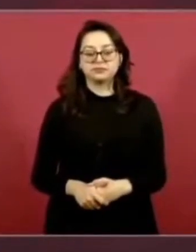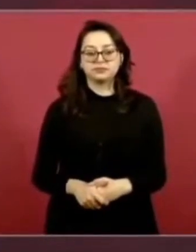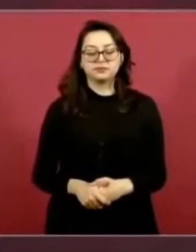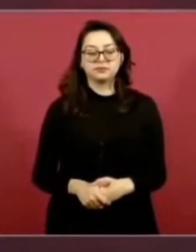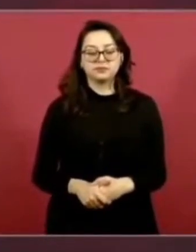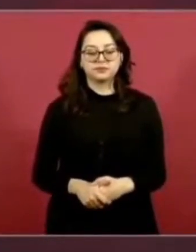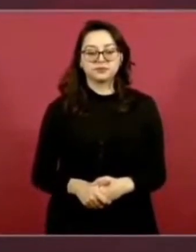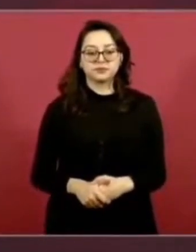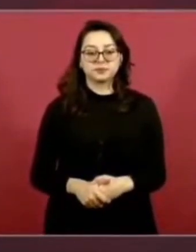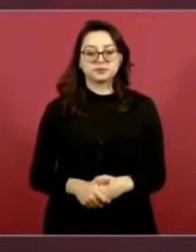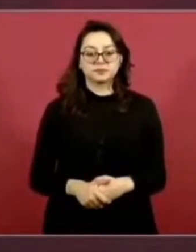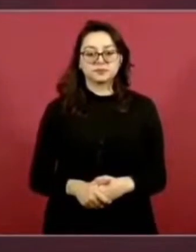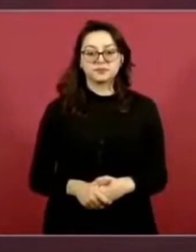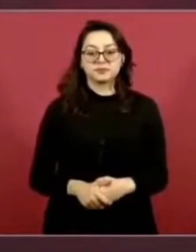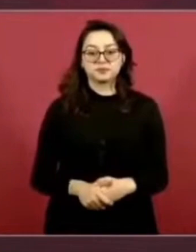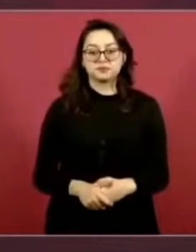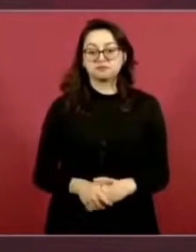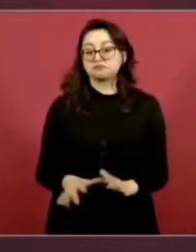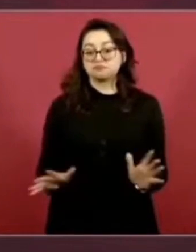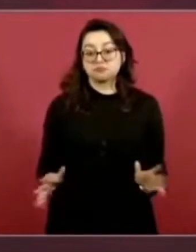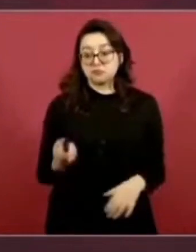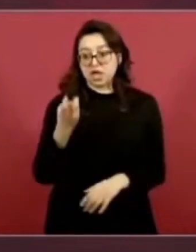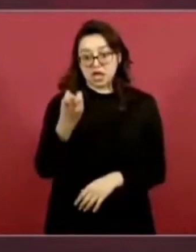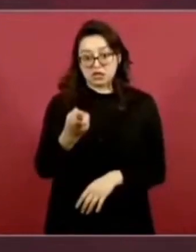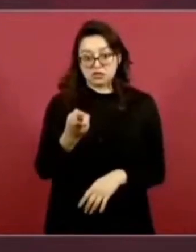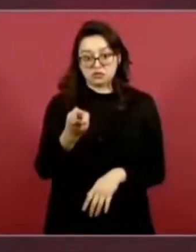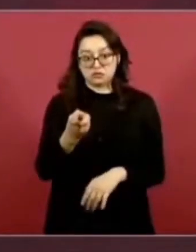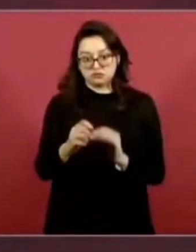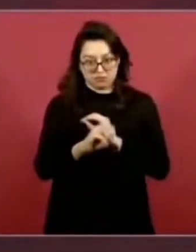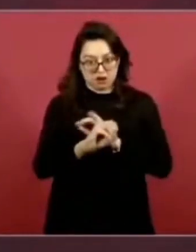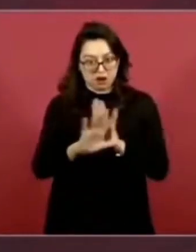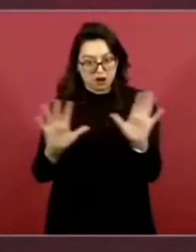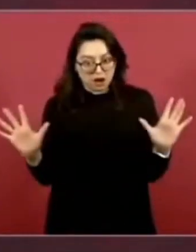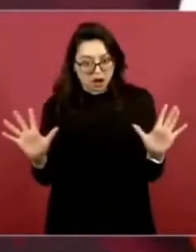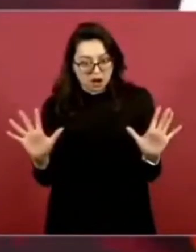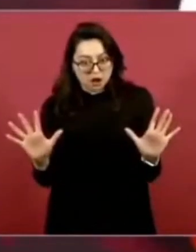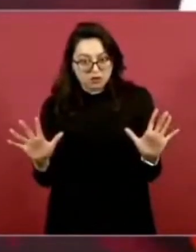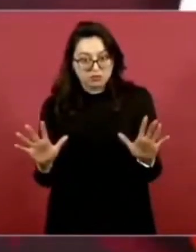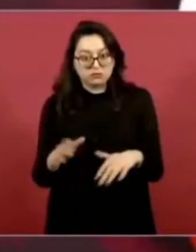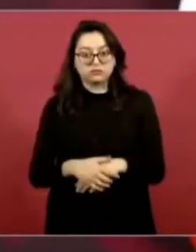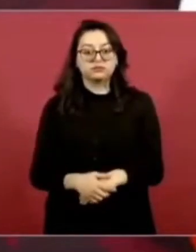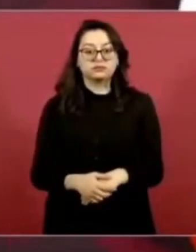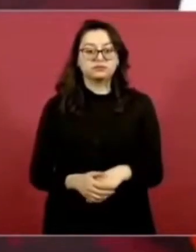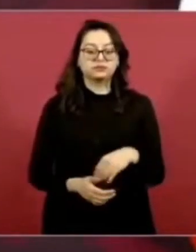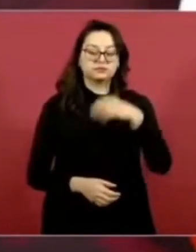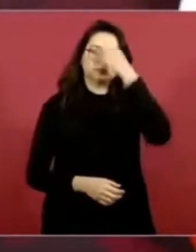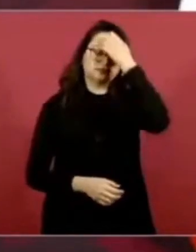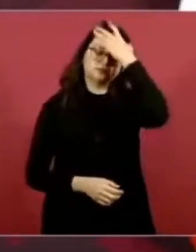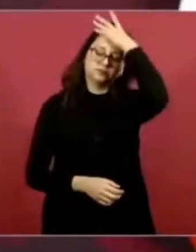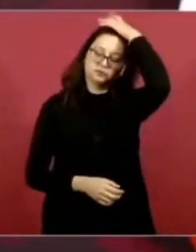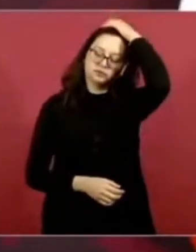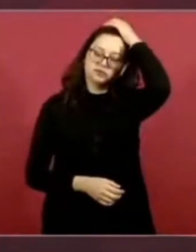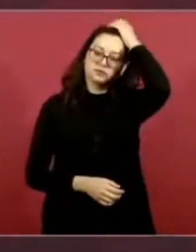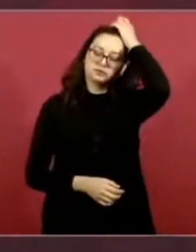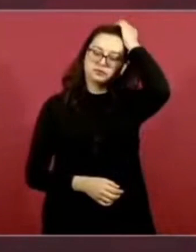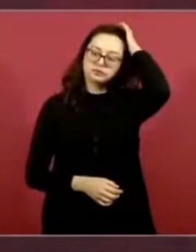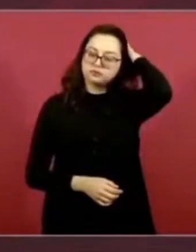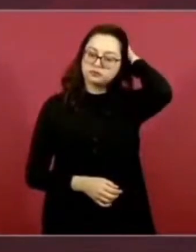Entonces, eso está muy claro. Es como si